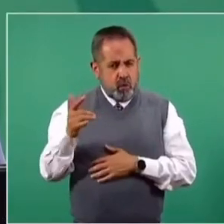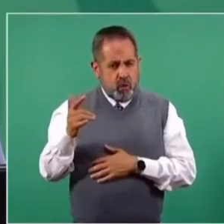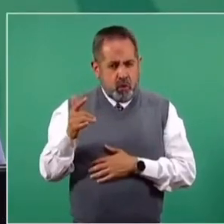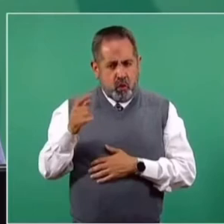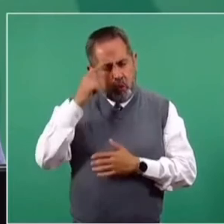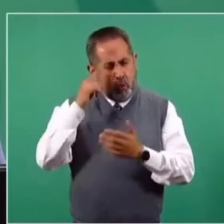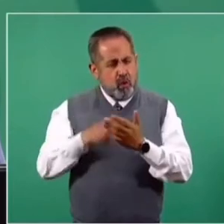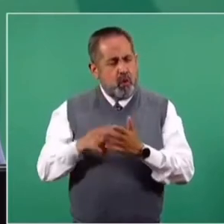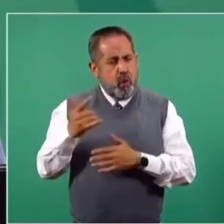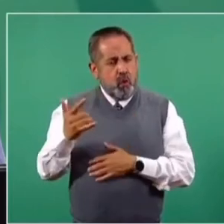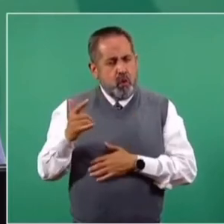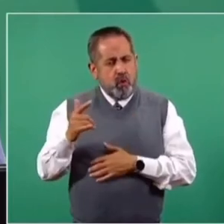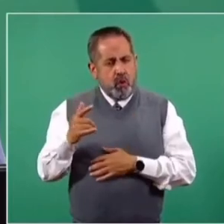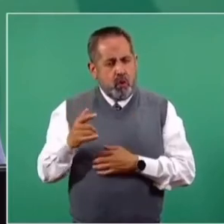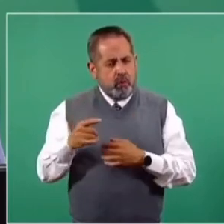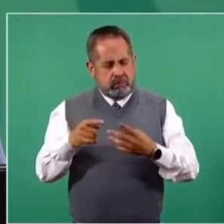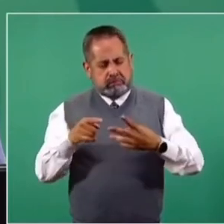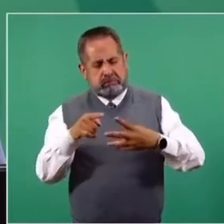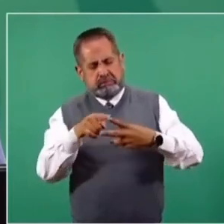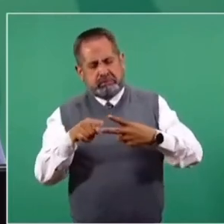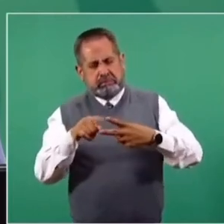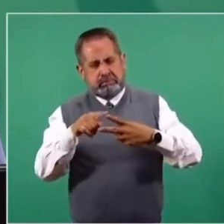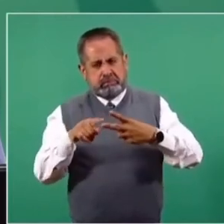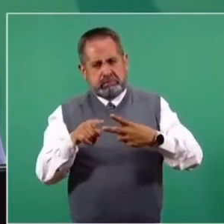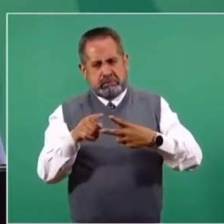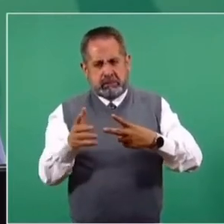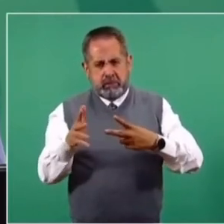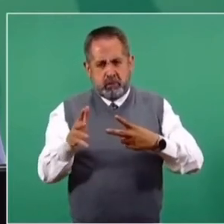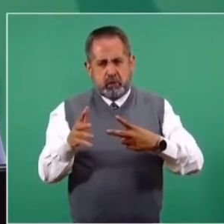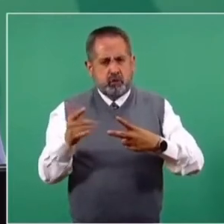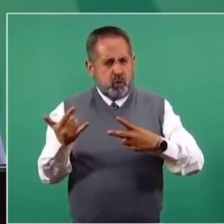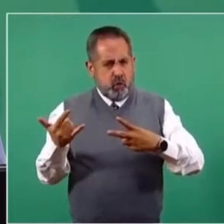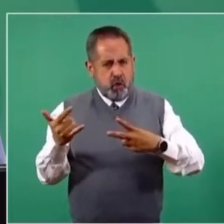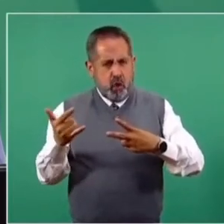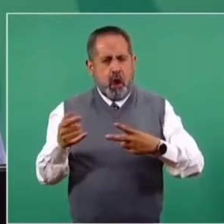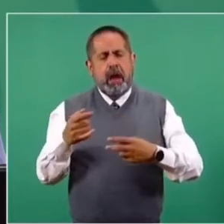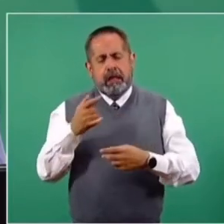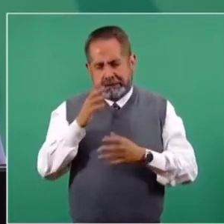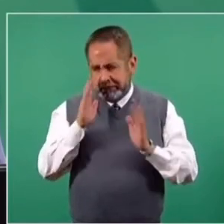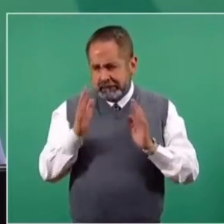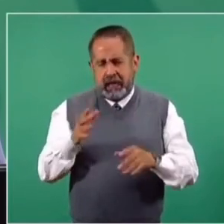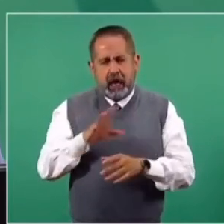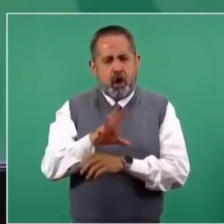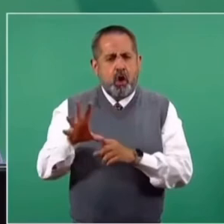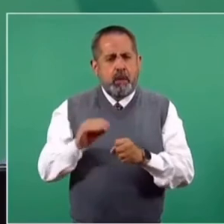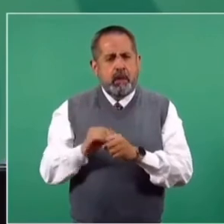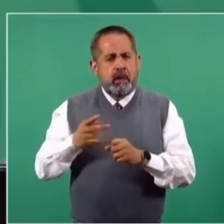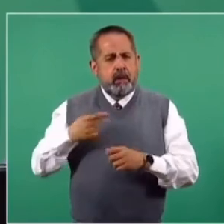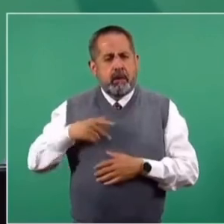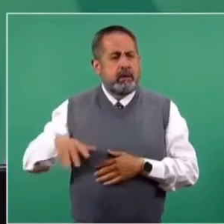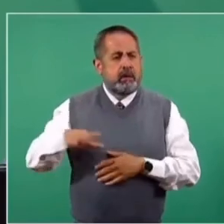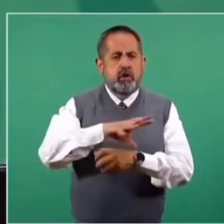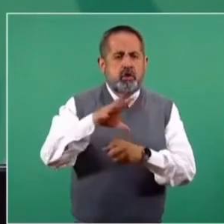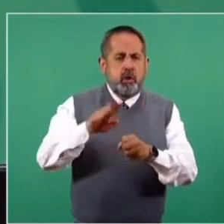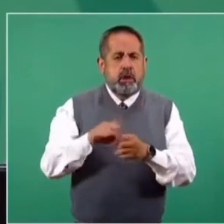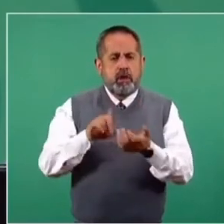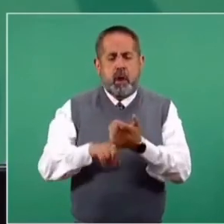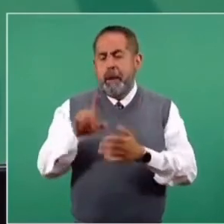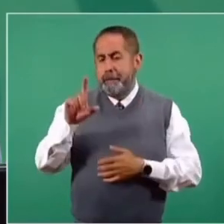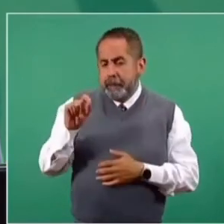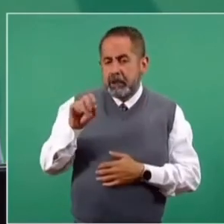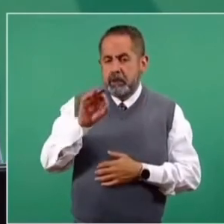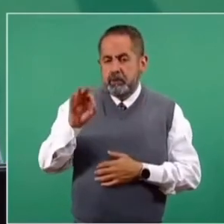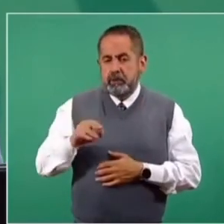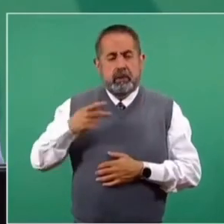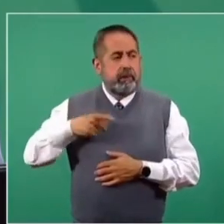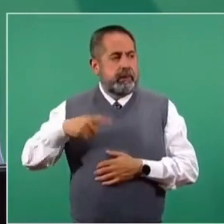dentro de la primera quincena de julio, ya tendremos toda la población, completar ese 20 por ciento